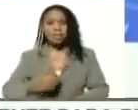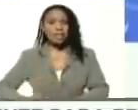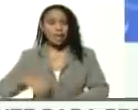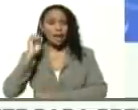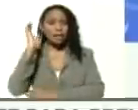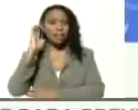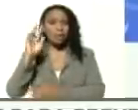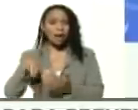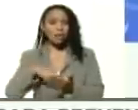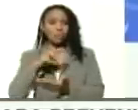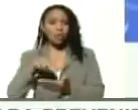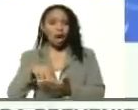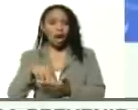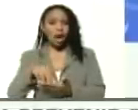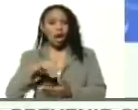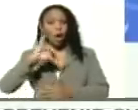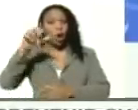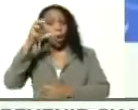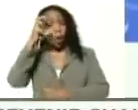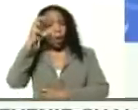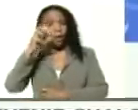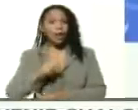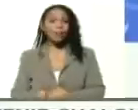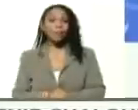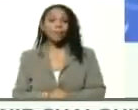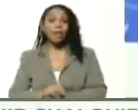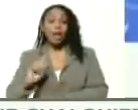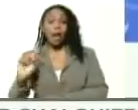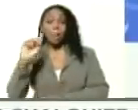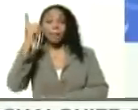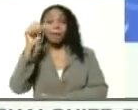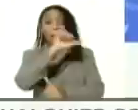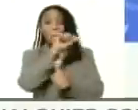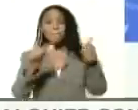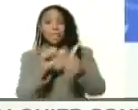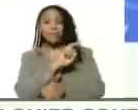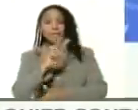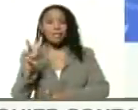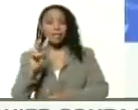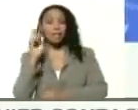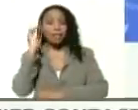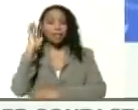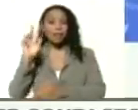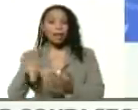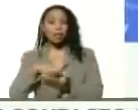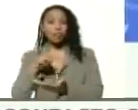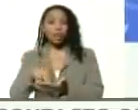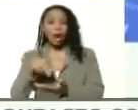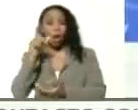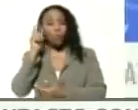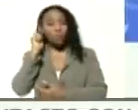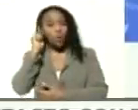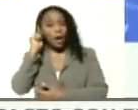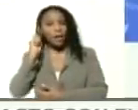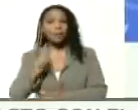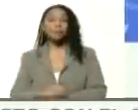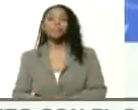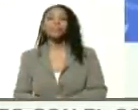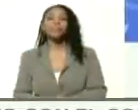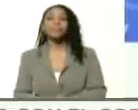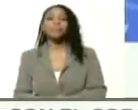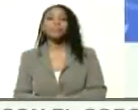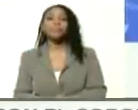Nacional, Jorge Rodríguez Gómez, la primera Vicepresidenta de la Asamblea Nacional, María Iris Varela Rangel,